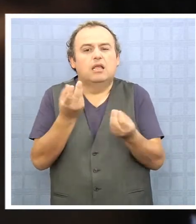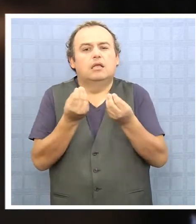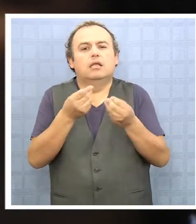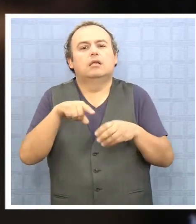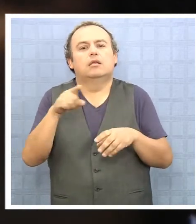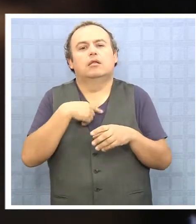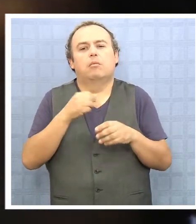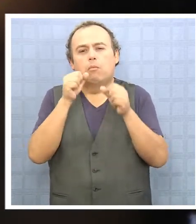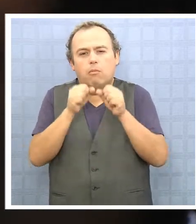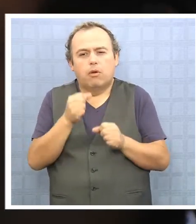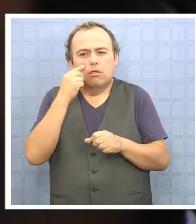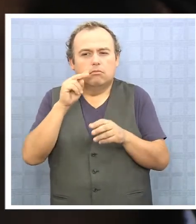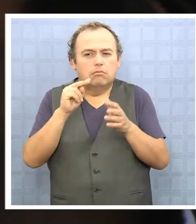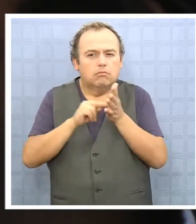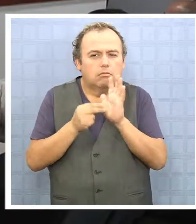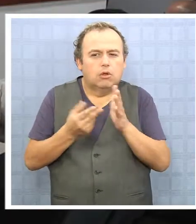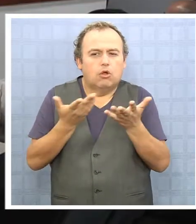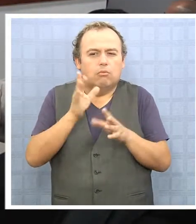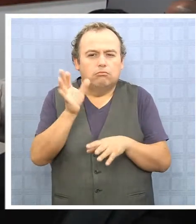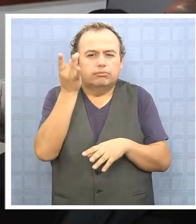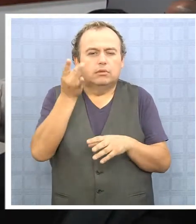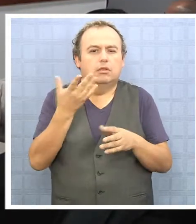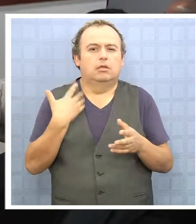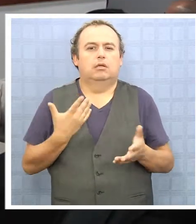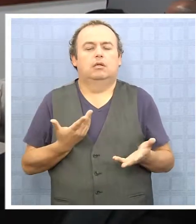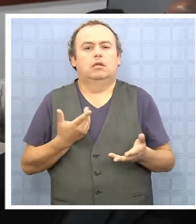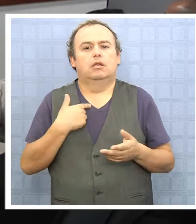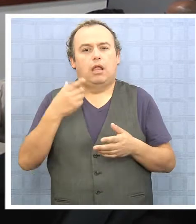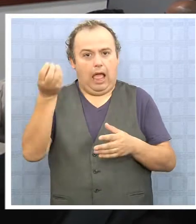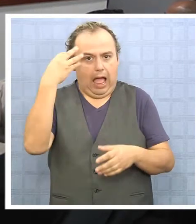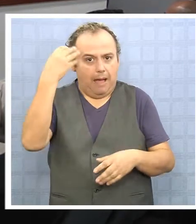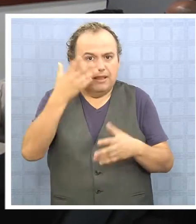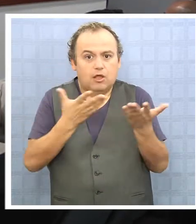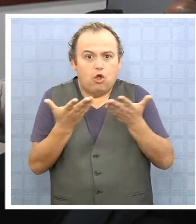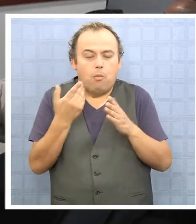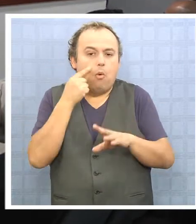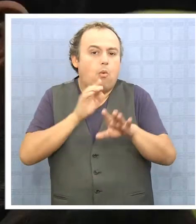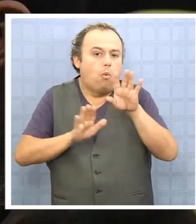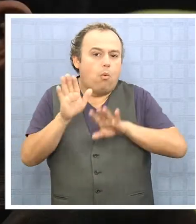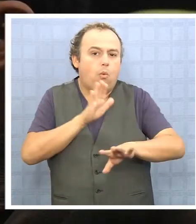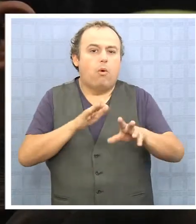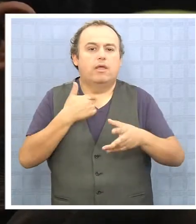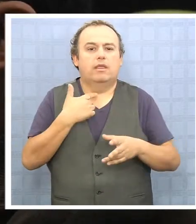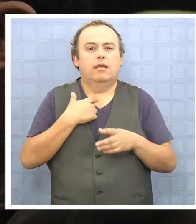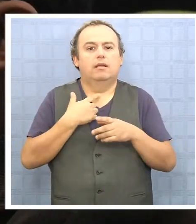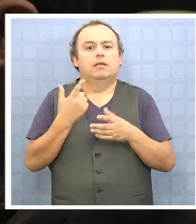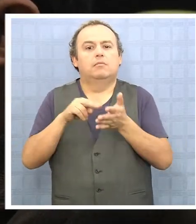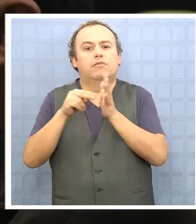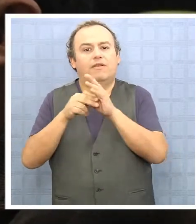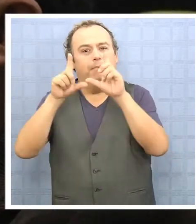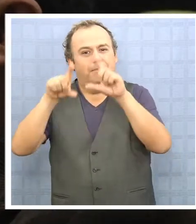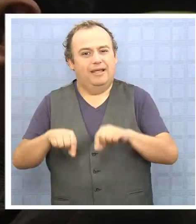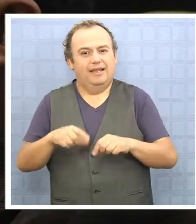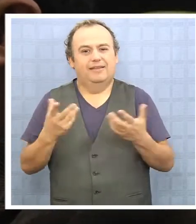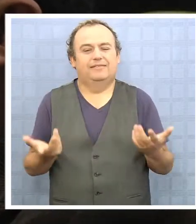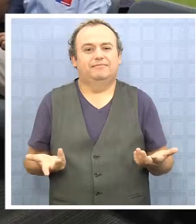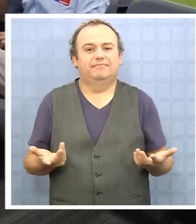identificar los elementos que los hacen vulnerables y aprendan a protegerse para reducir efectos y secuelas.